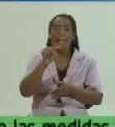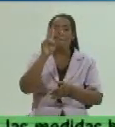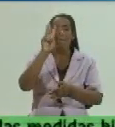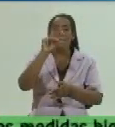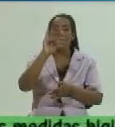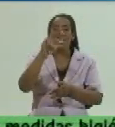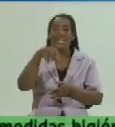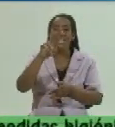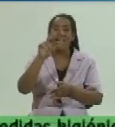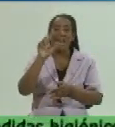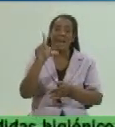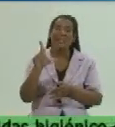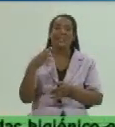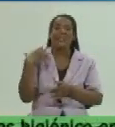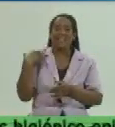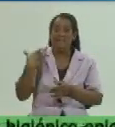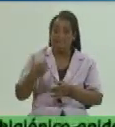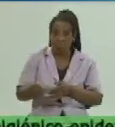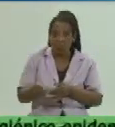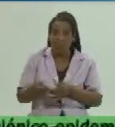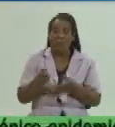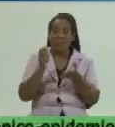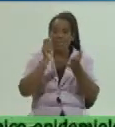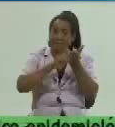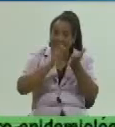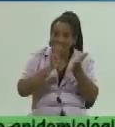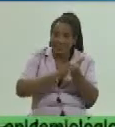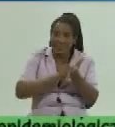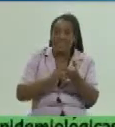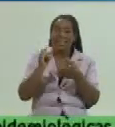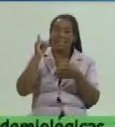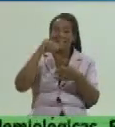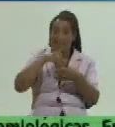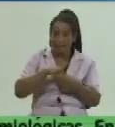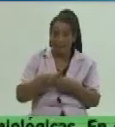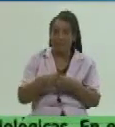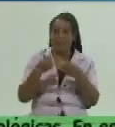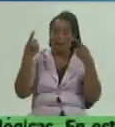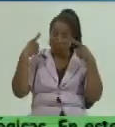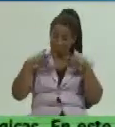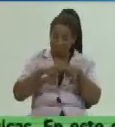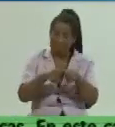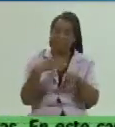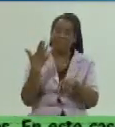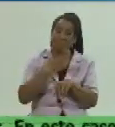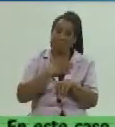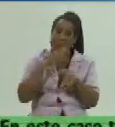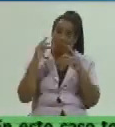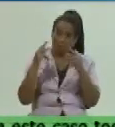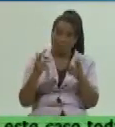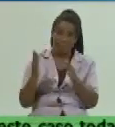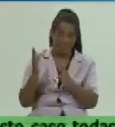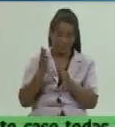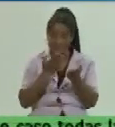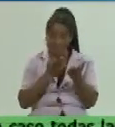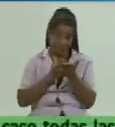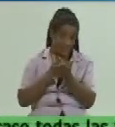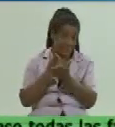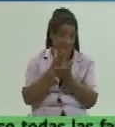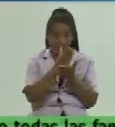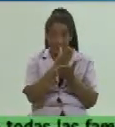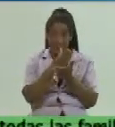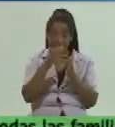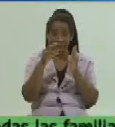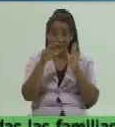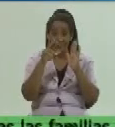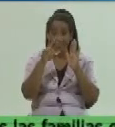en la provincia de Supervisión Integral y está de nuevo con nosotros hablando alto y claro dándole seguimiento al decreto 30